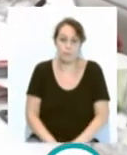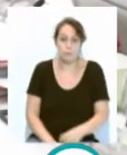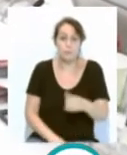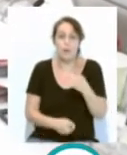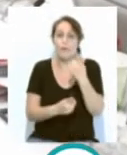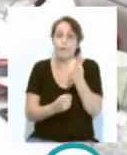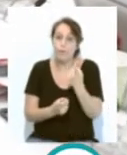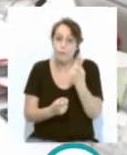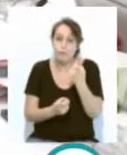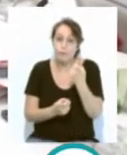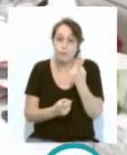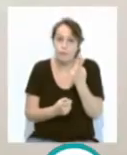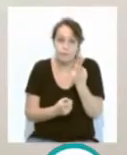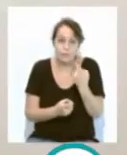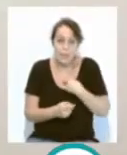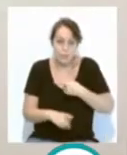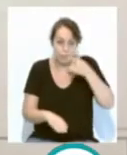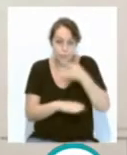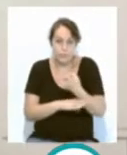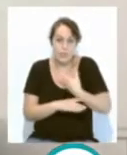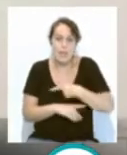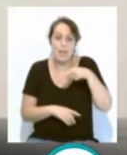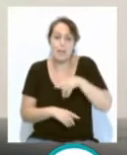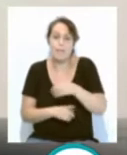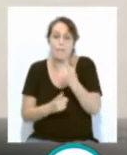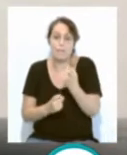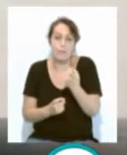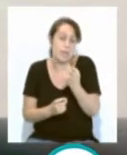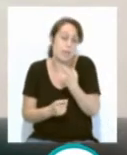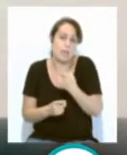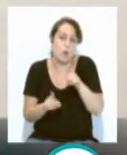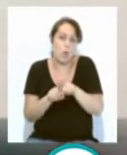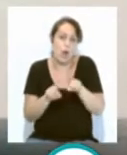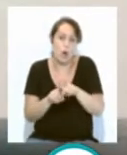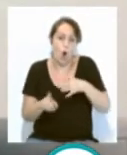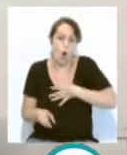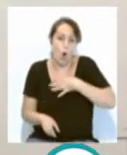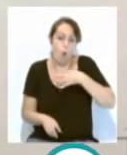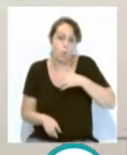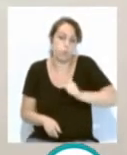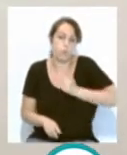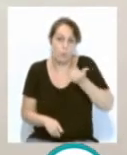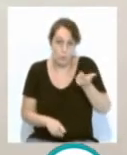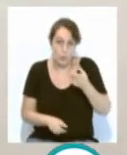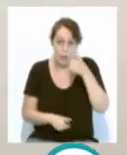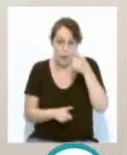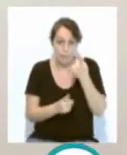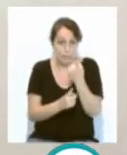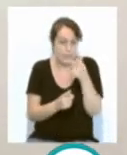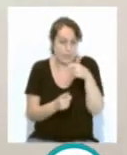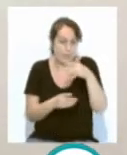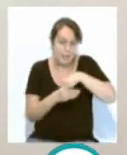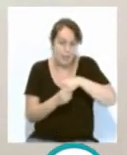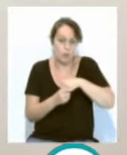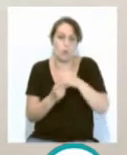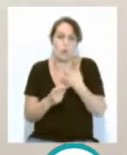usted solo haya utilizado una institución de la Administración local, como es la Comisión de Nomenclátor, y la haya